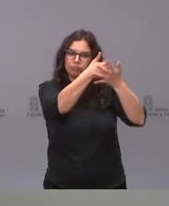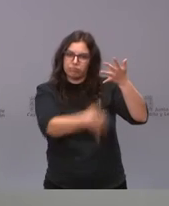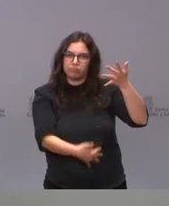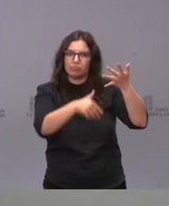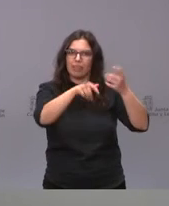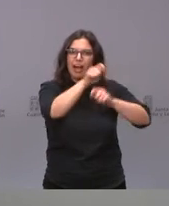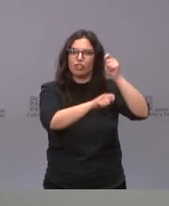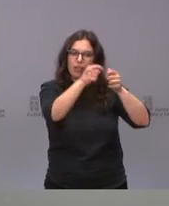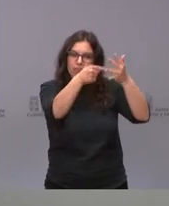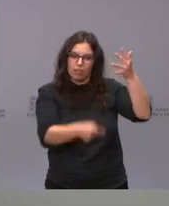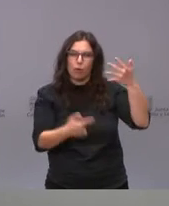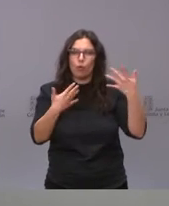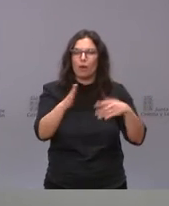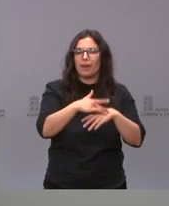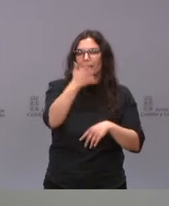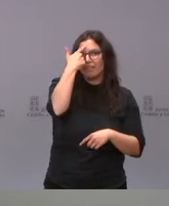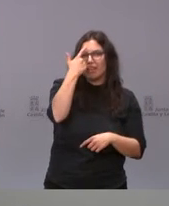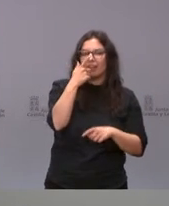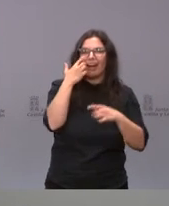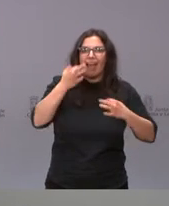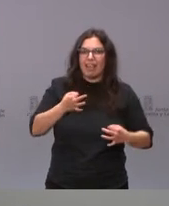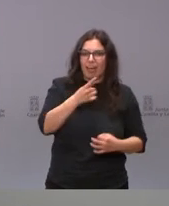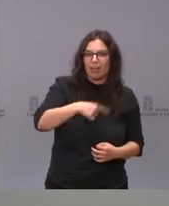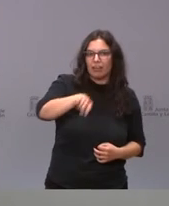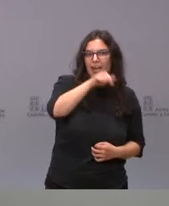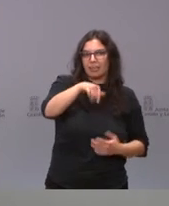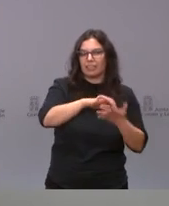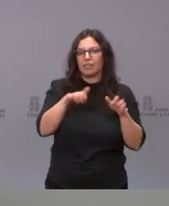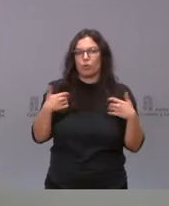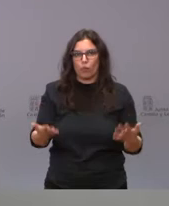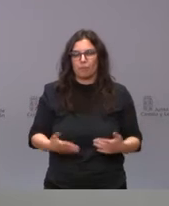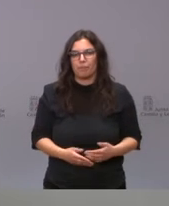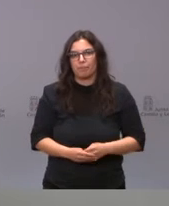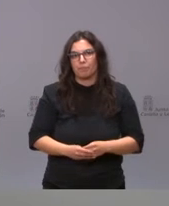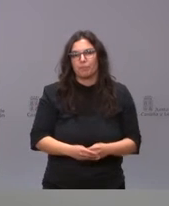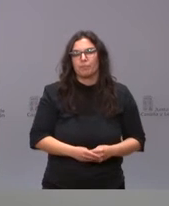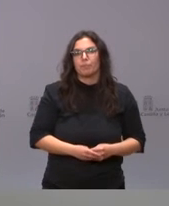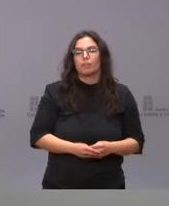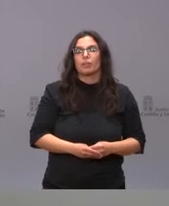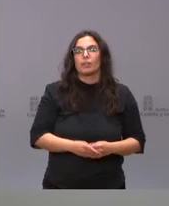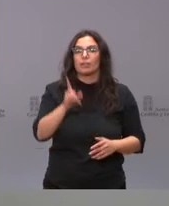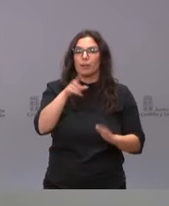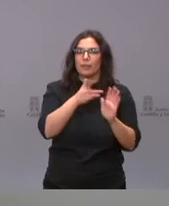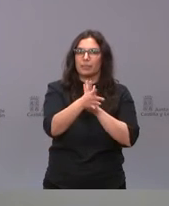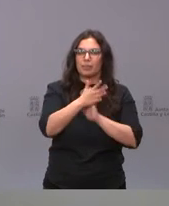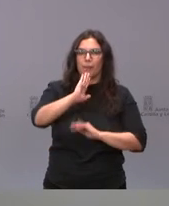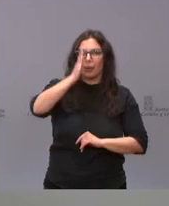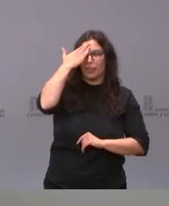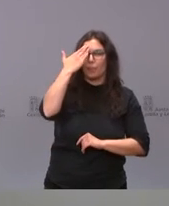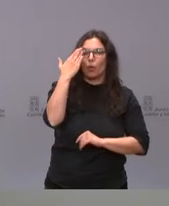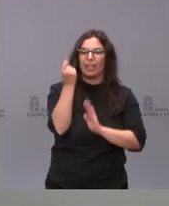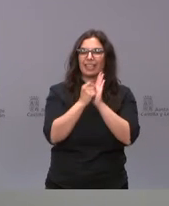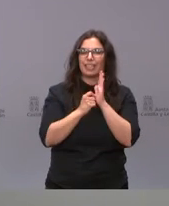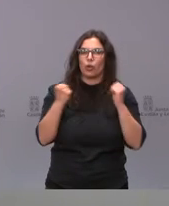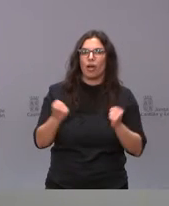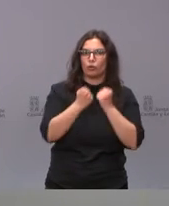cuál es la realidad de estos en Castilla y León. Recoge los principios y los criterios de actuación de